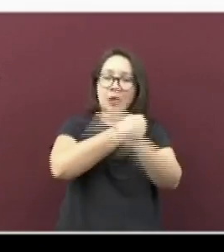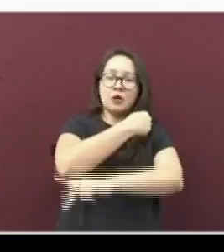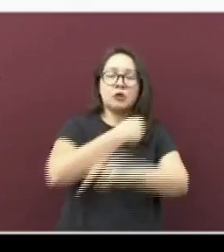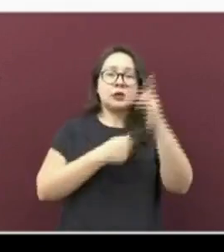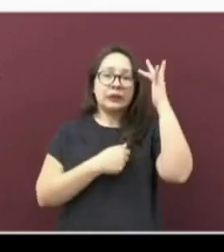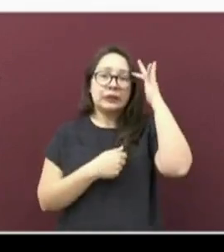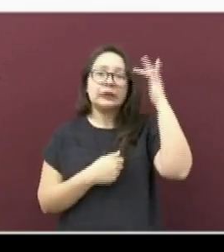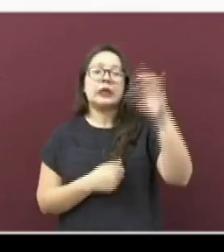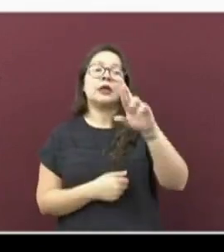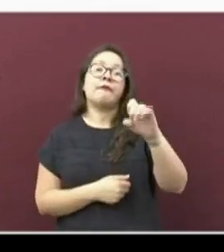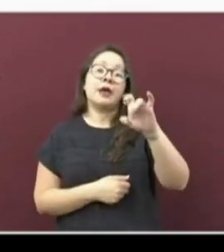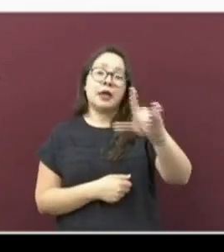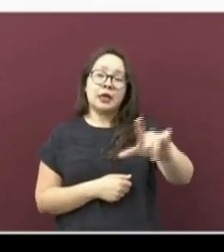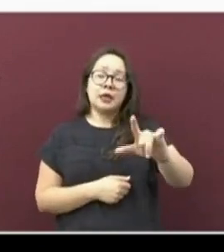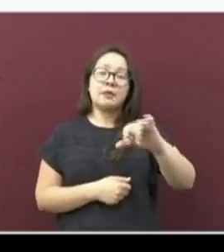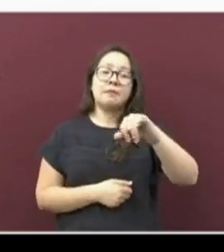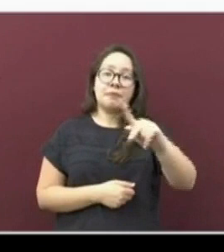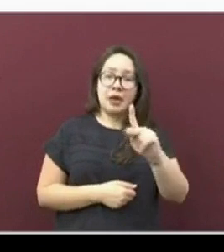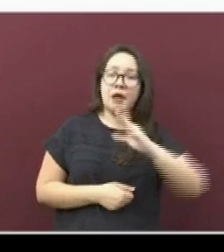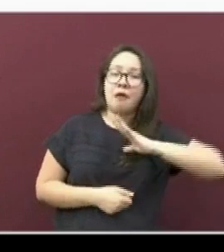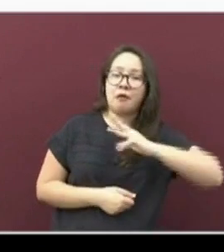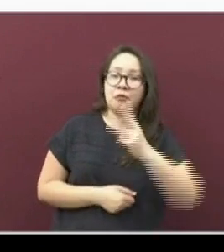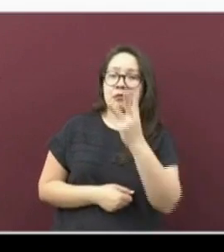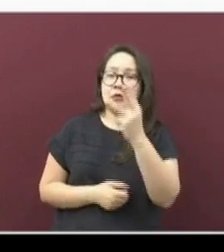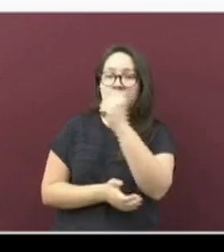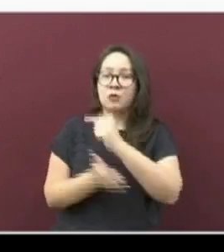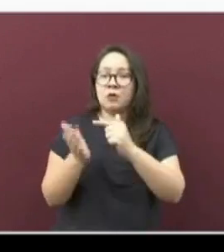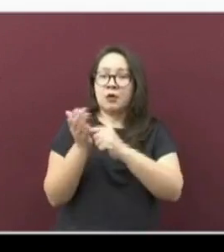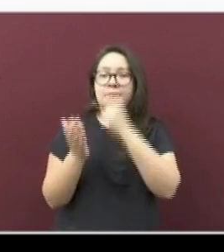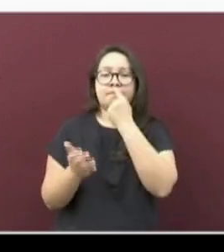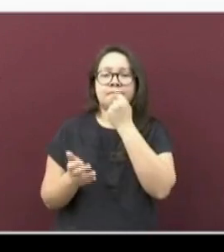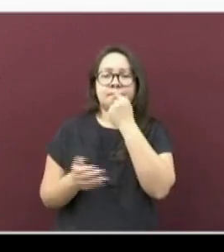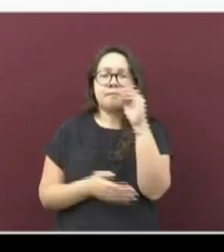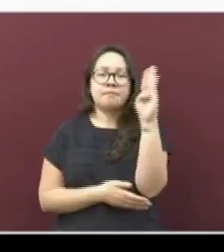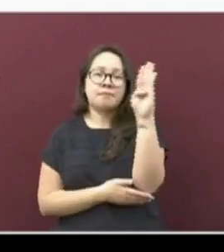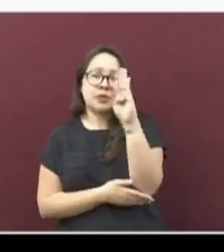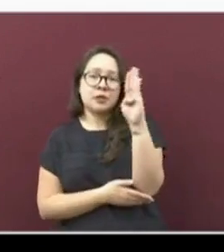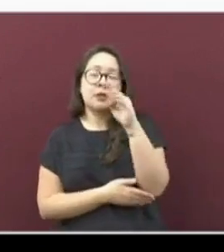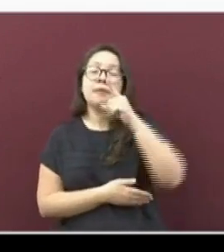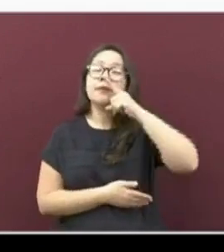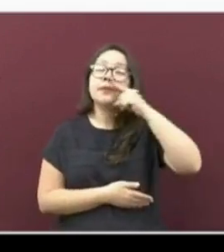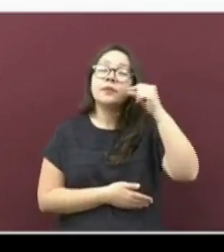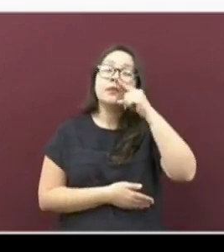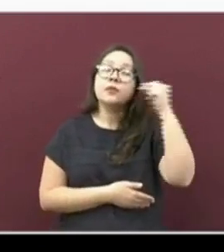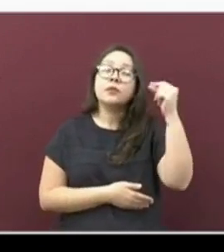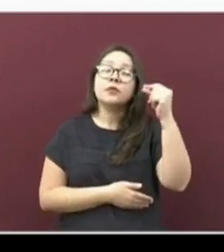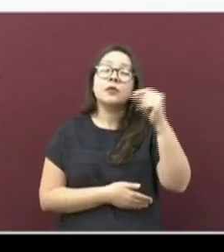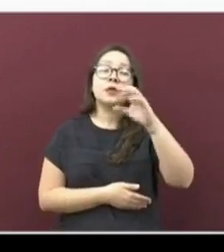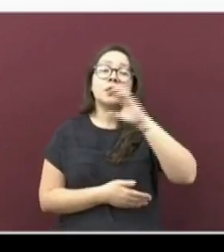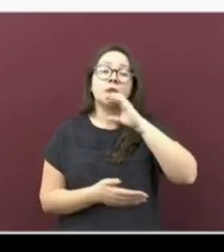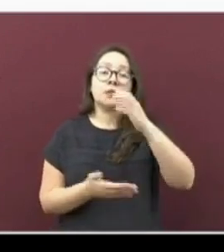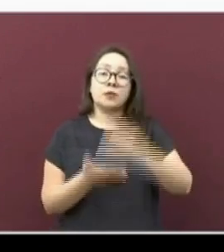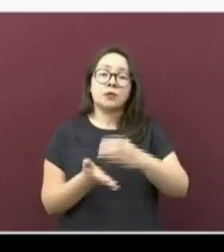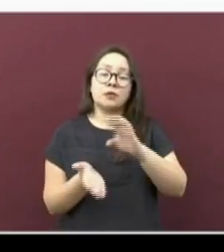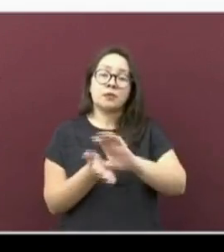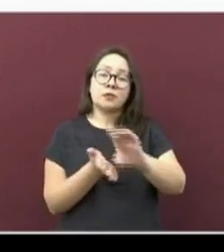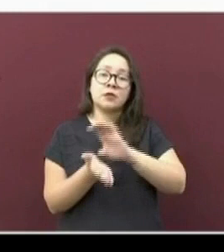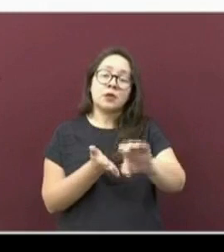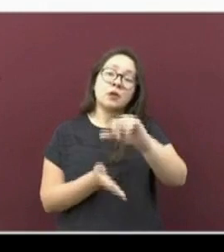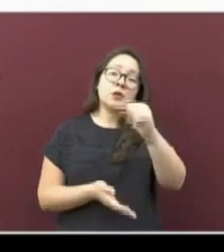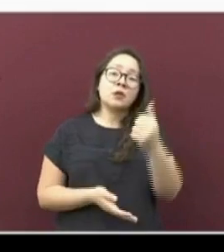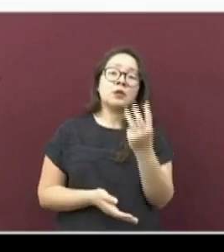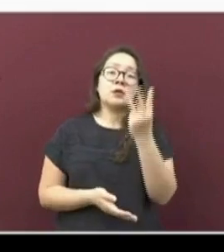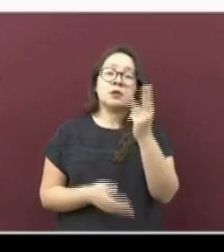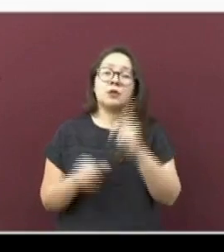embargo, aún están presentes tres municipios en Rojo, Banderilla, Emiliano Zapata y Coatepec y tres en